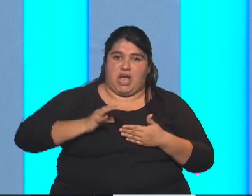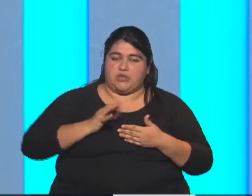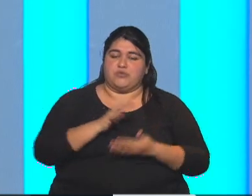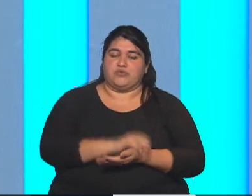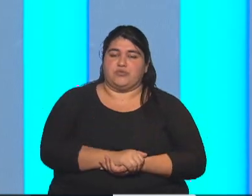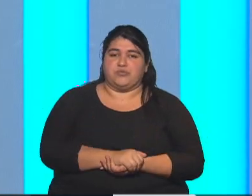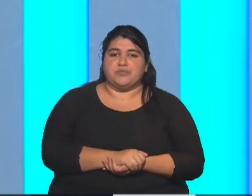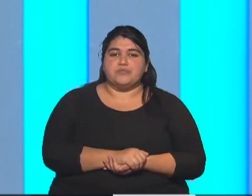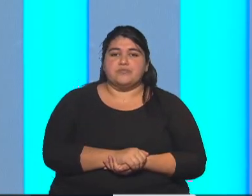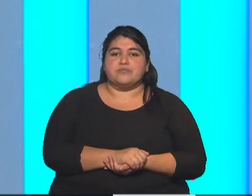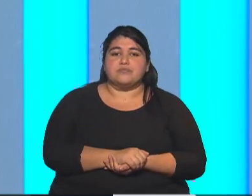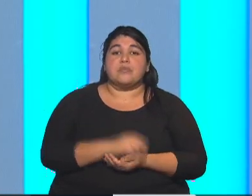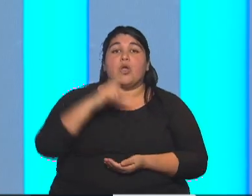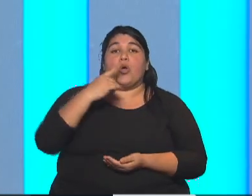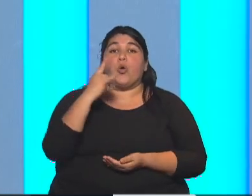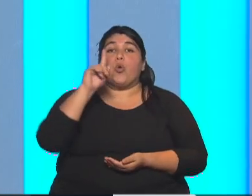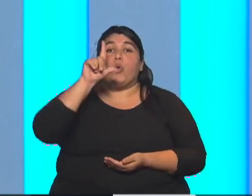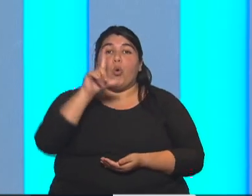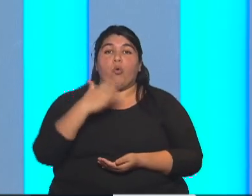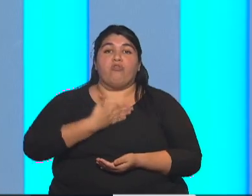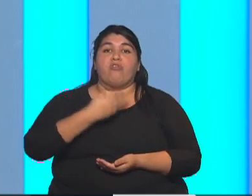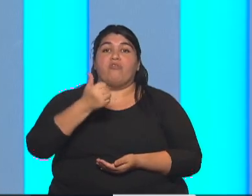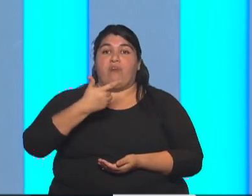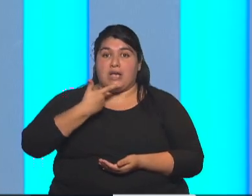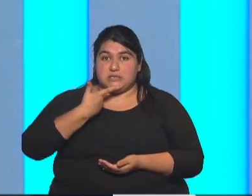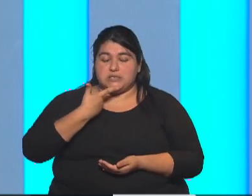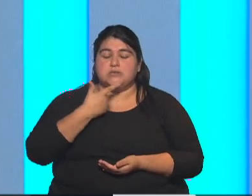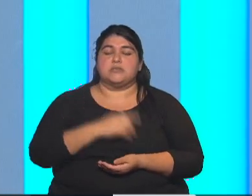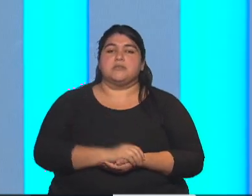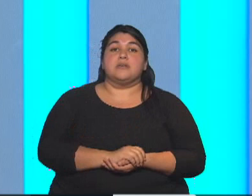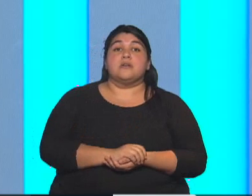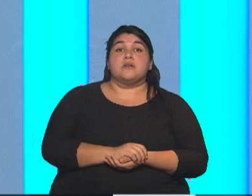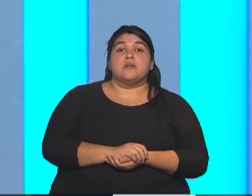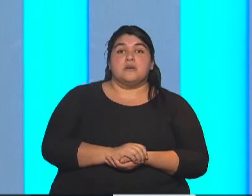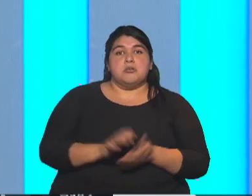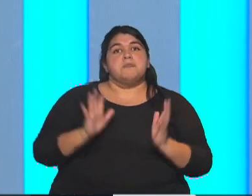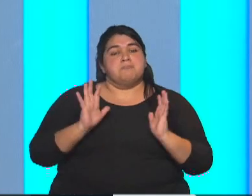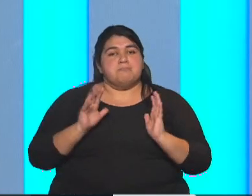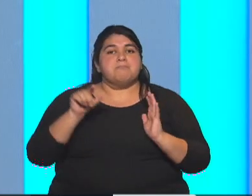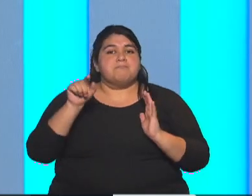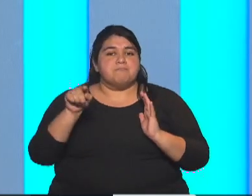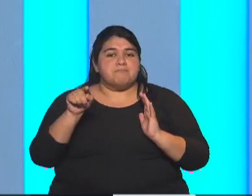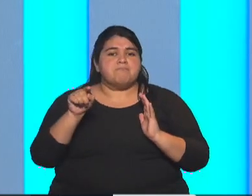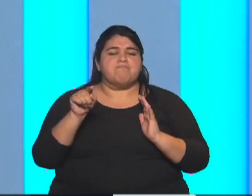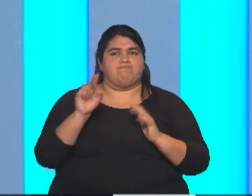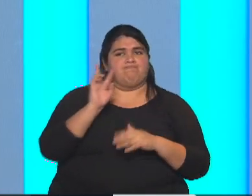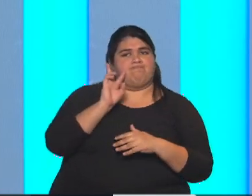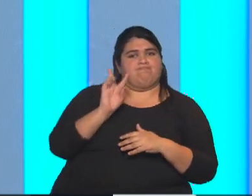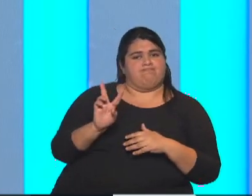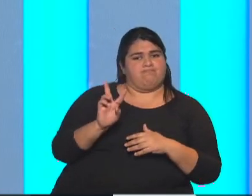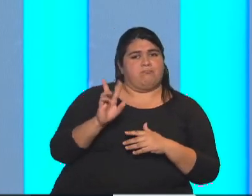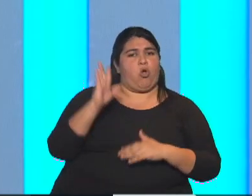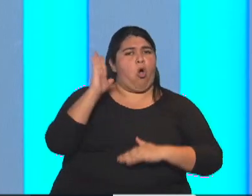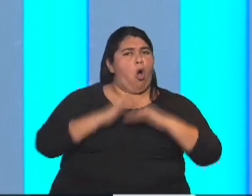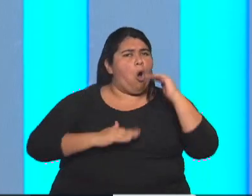La salida de Culfas, el off de Culfas podríamos decir, entorpeció y mucho. Una obra